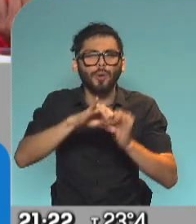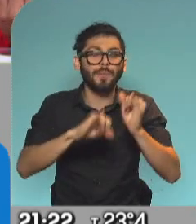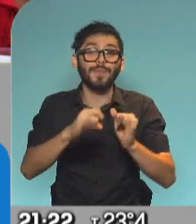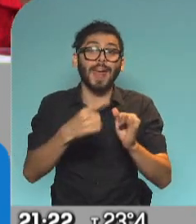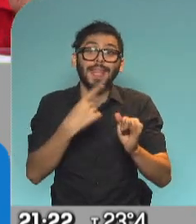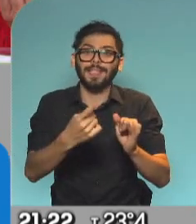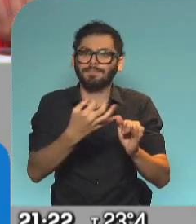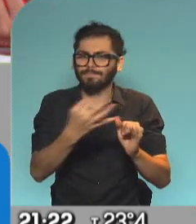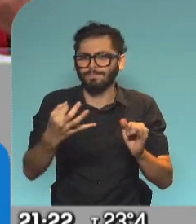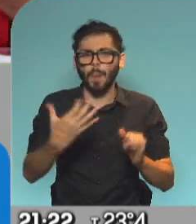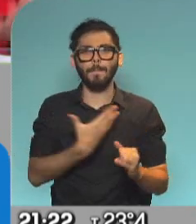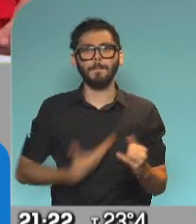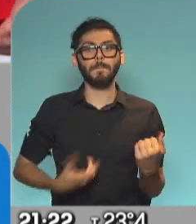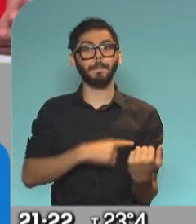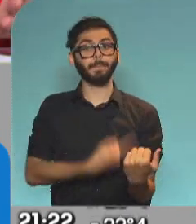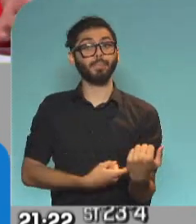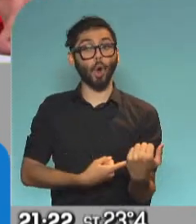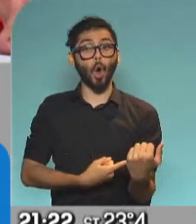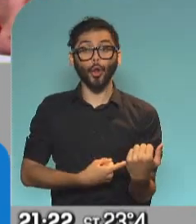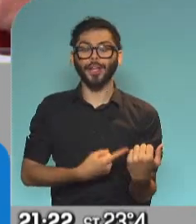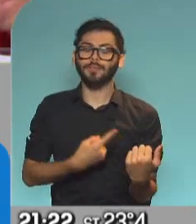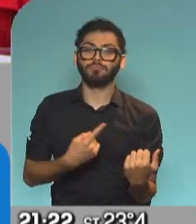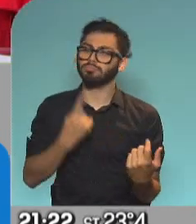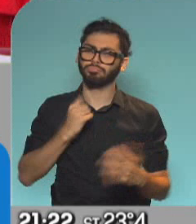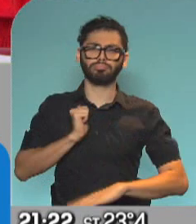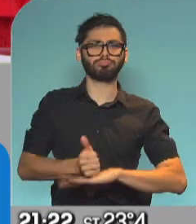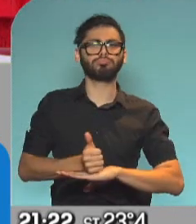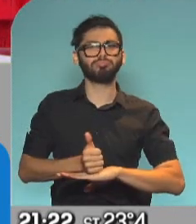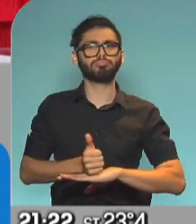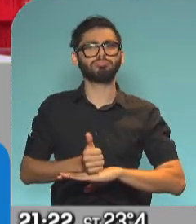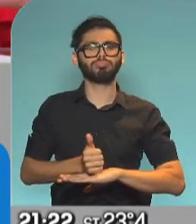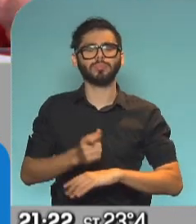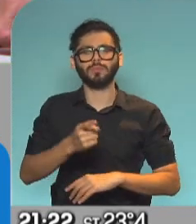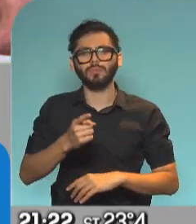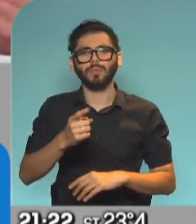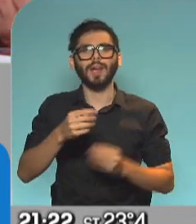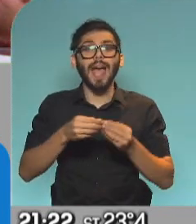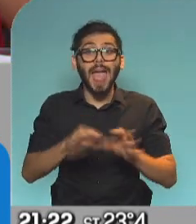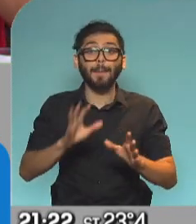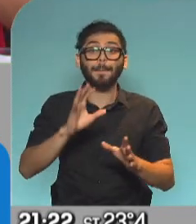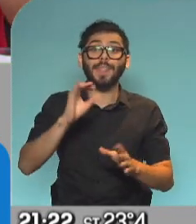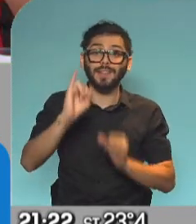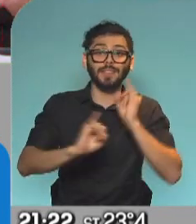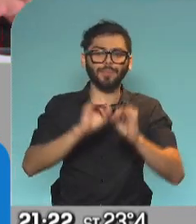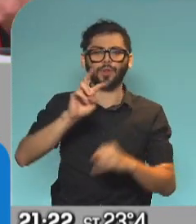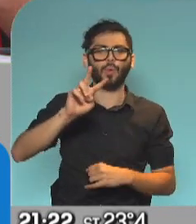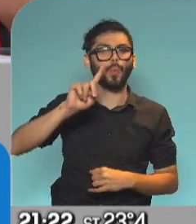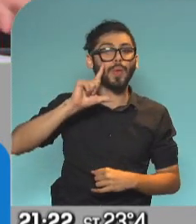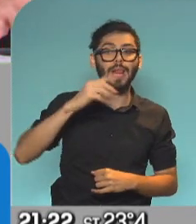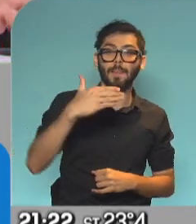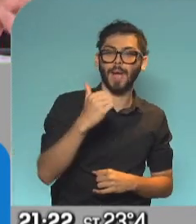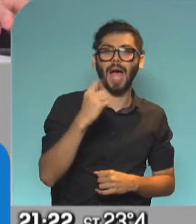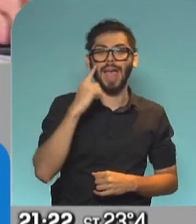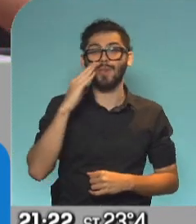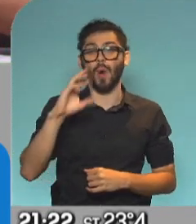recién, que el Poder Ejecutivo se pone al frente del tema. Abre estas exposiciones Vilma Ibarra, que, bueno, por supuesto, Vilma Ibarra, la